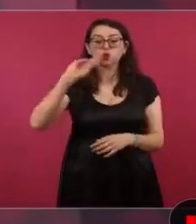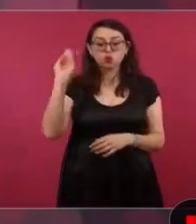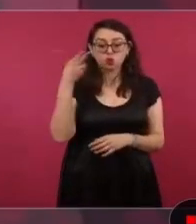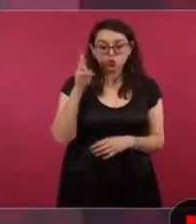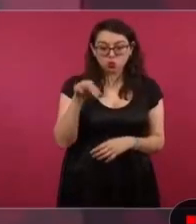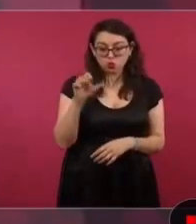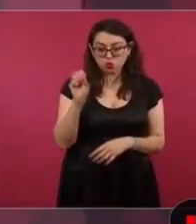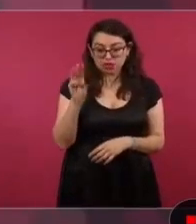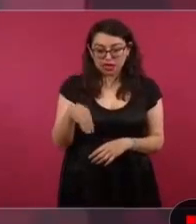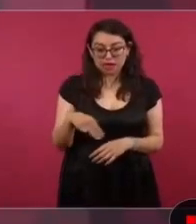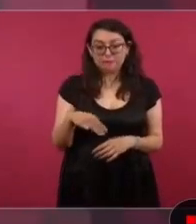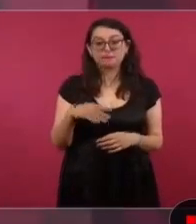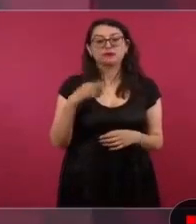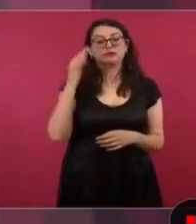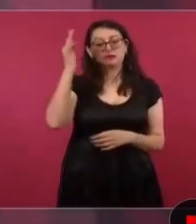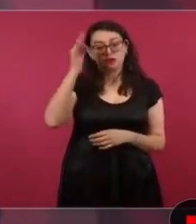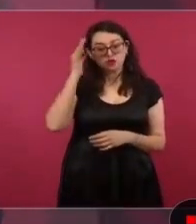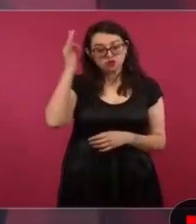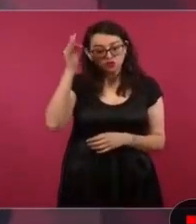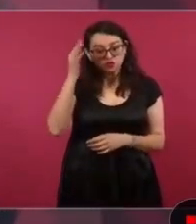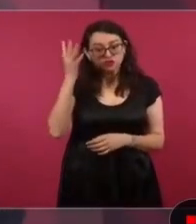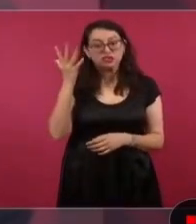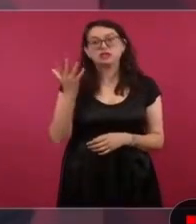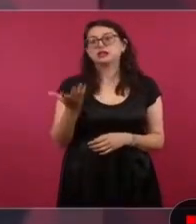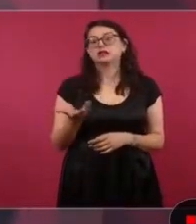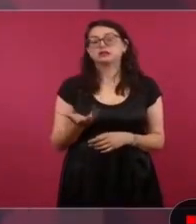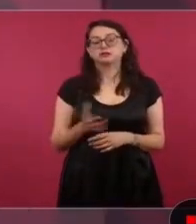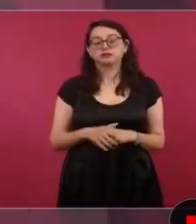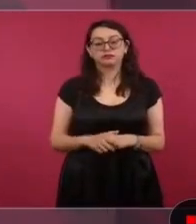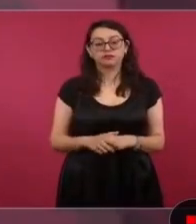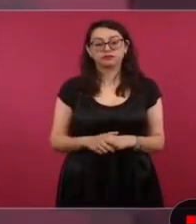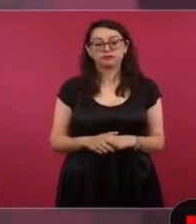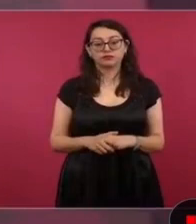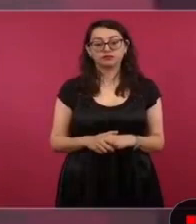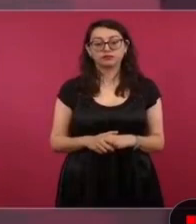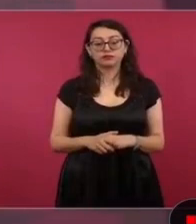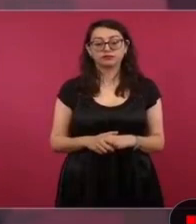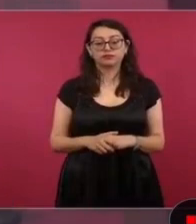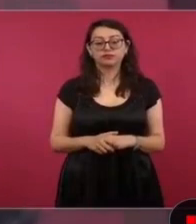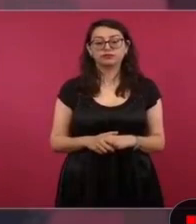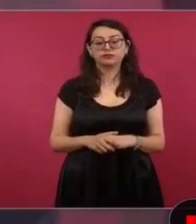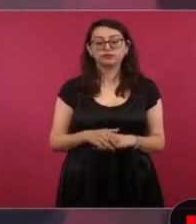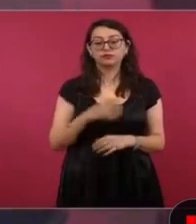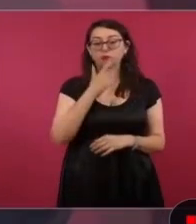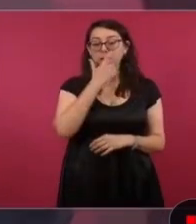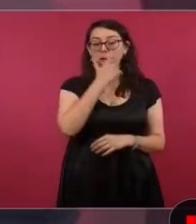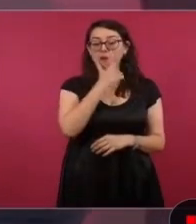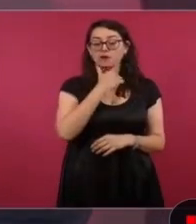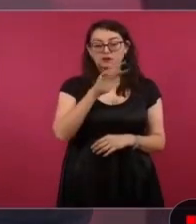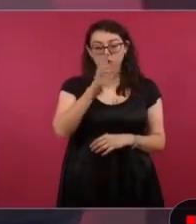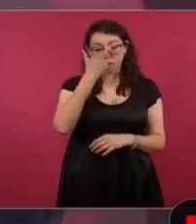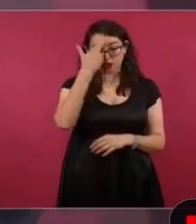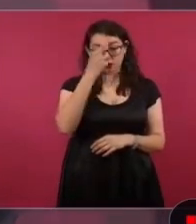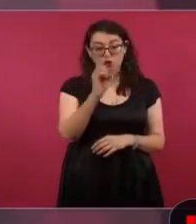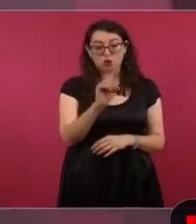compañera de un gran filósofo, Bolívar Echeverría.